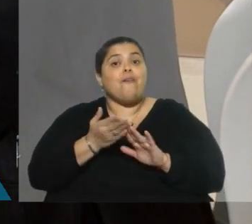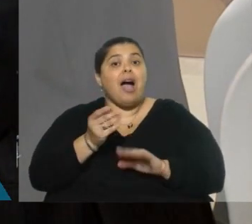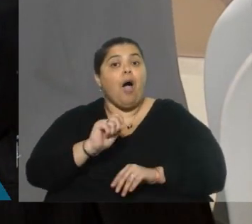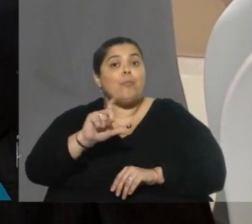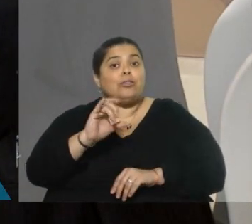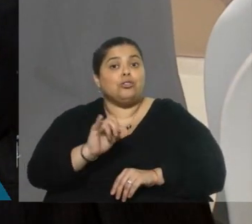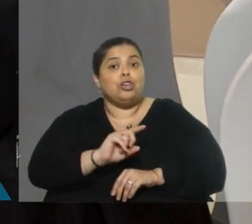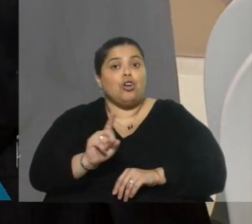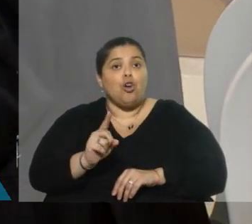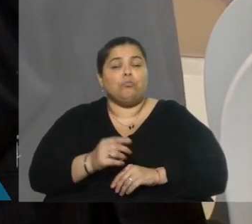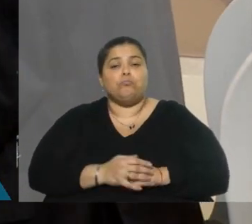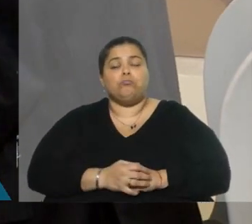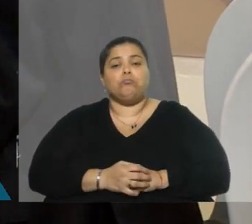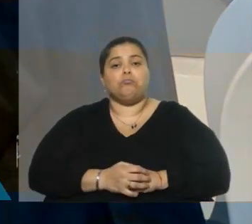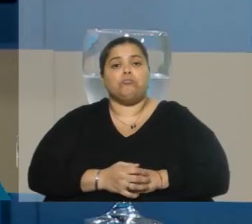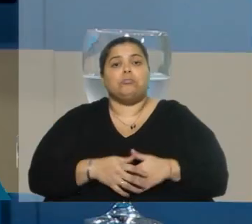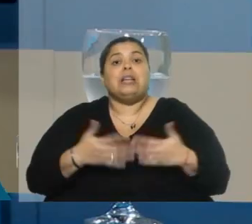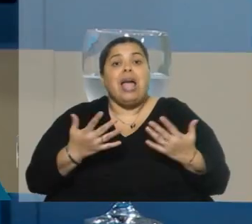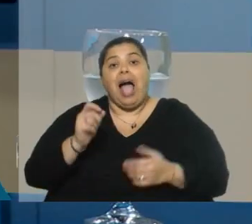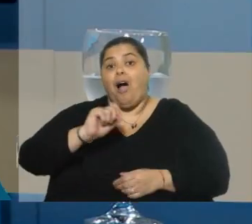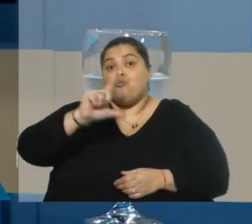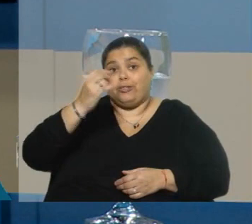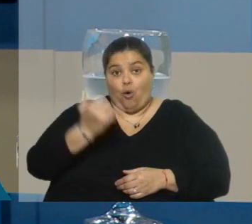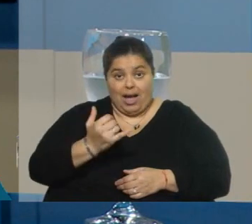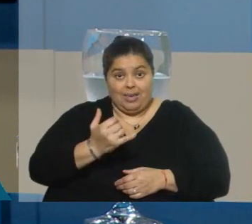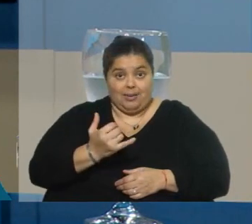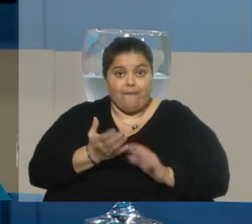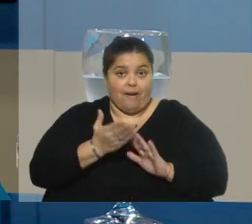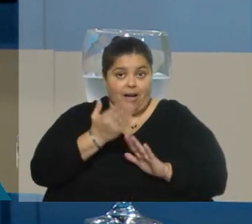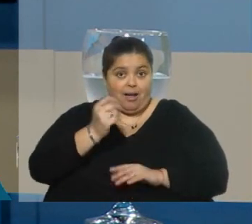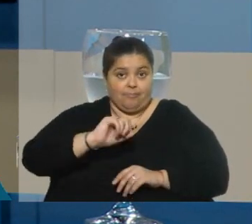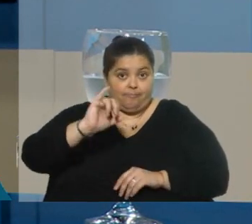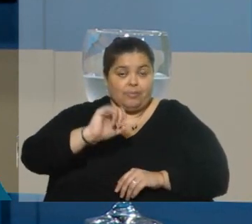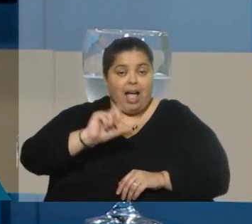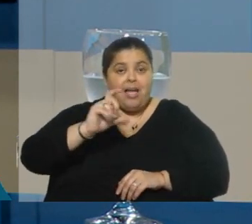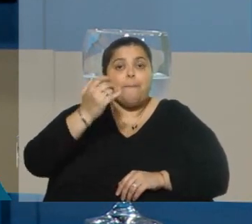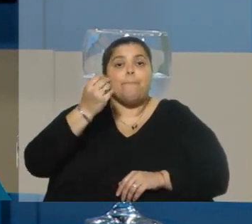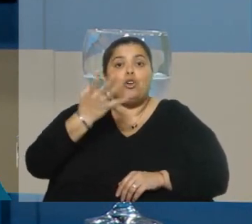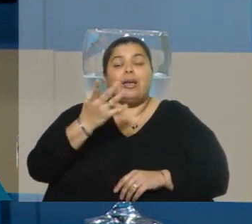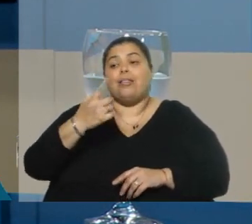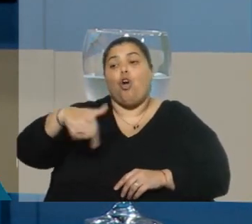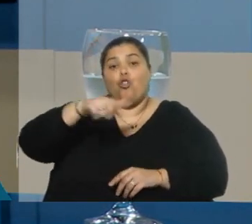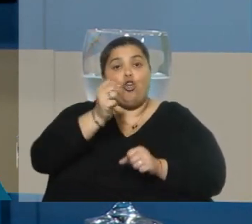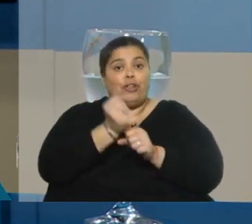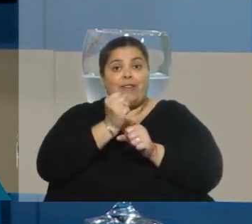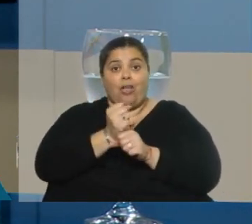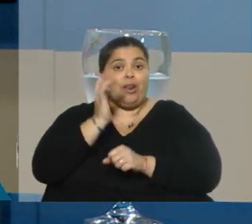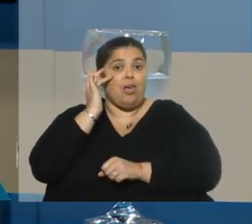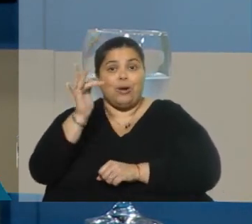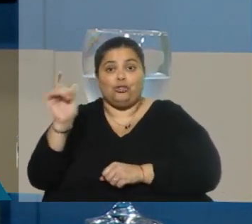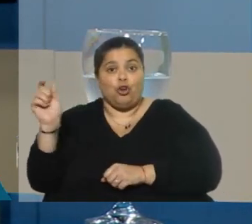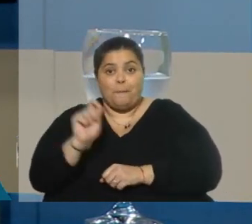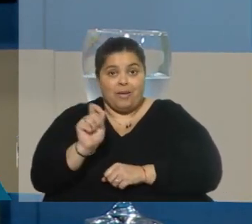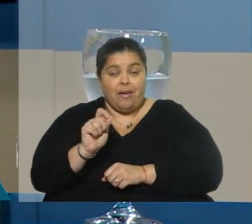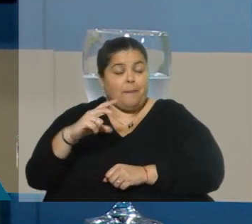y cuántos serían? O sea, aumento va a haber porque obviamente Sintep y los trabajadores de Sintep, como los trabajadores de la educación privada,